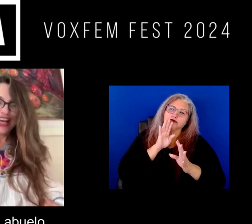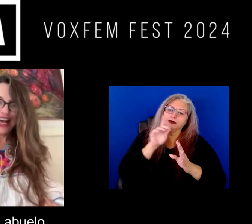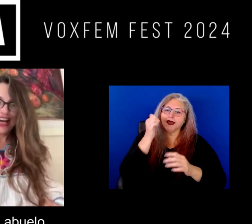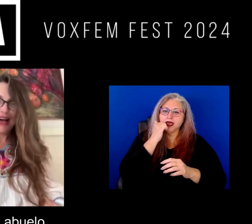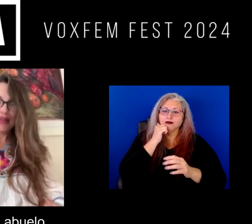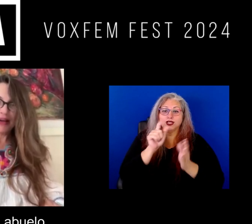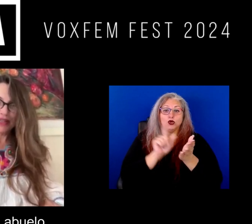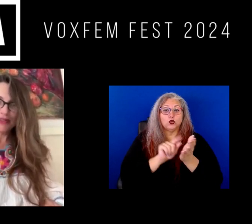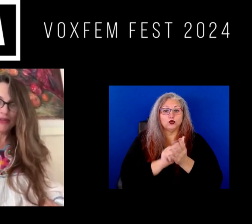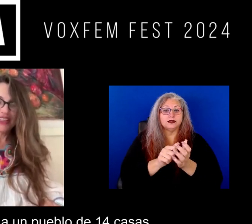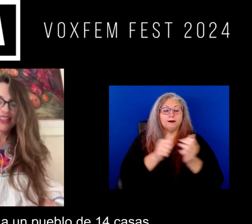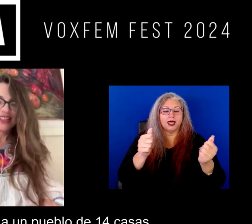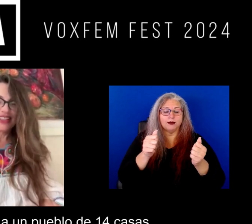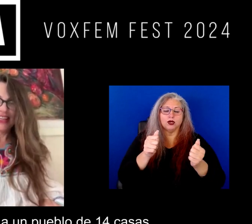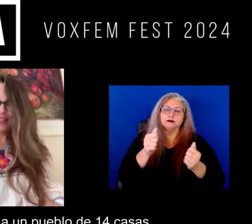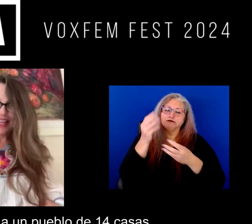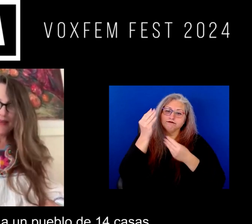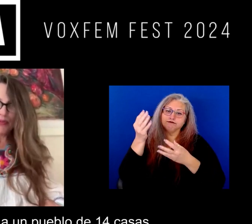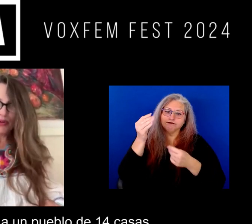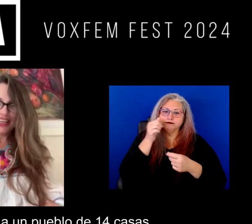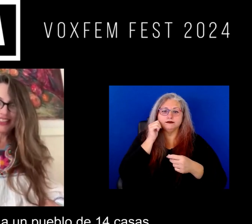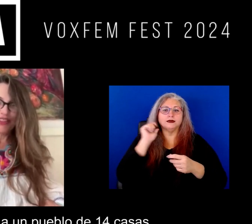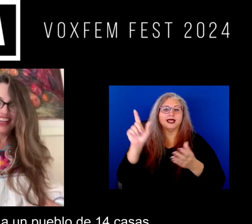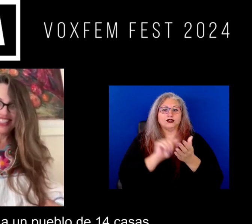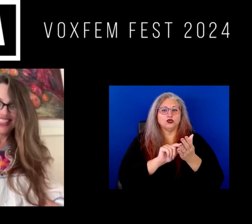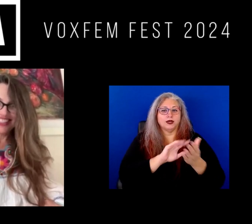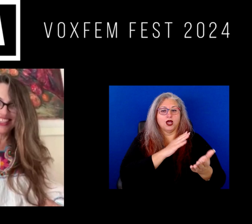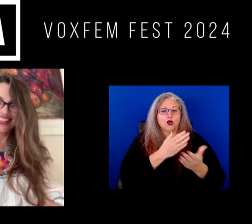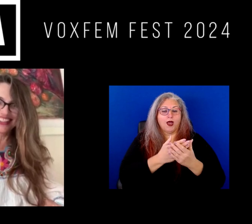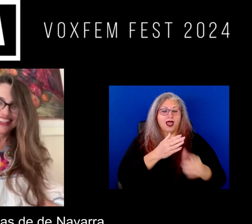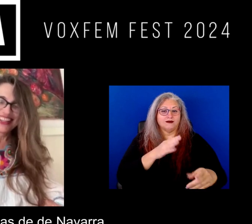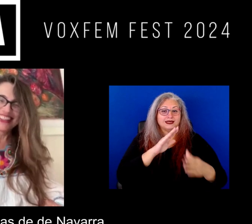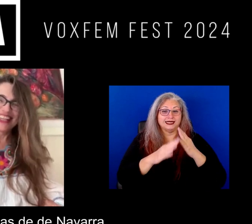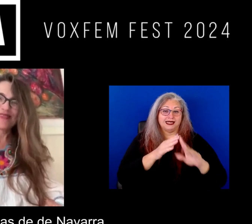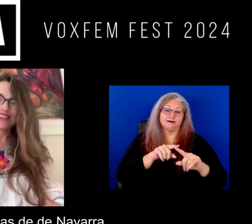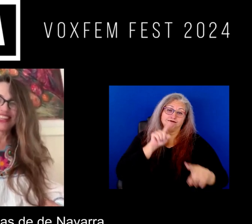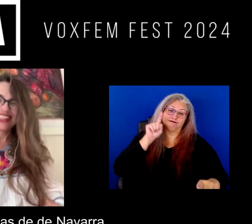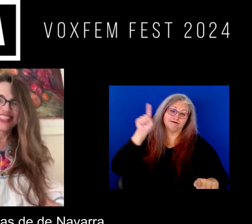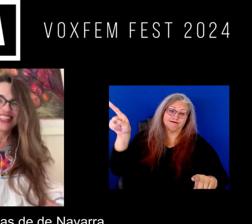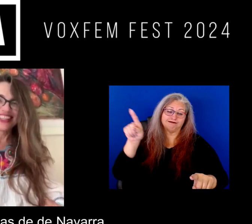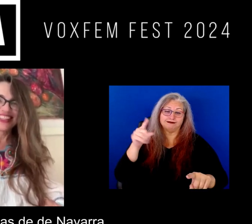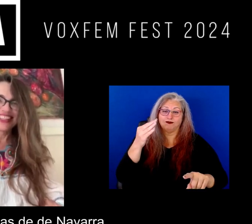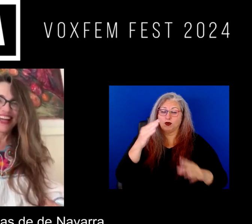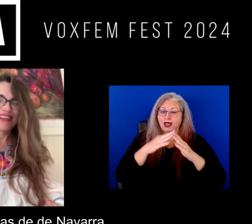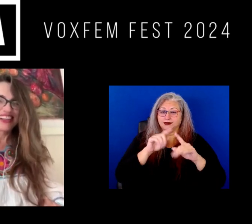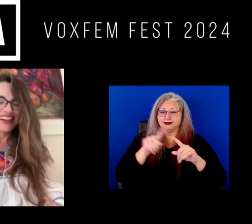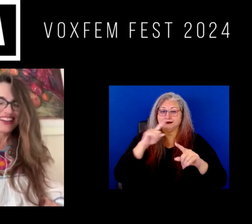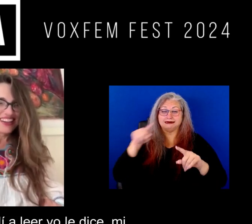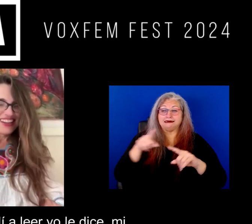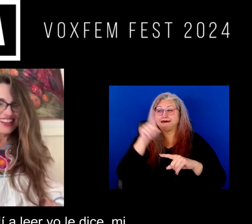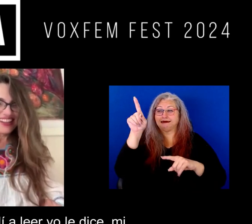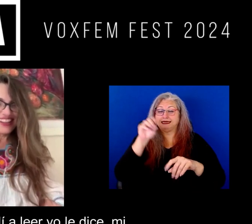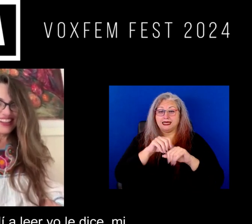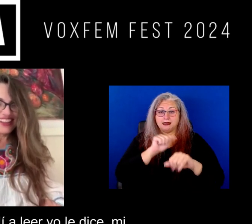a mi abuelo, el diario que llegaba a un pueblo de 14 casas de las montañas de Navarra